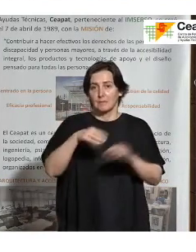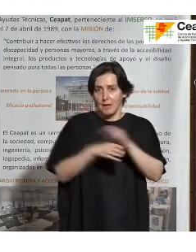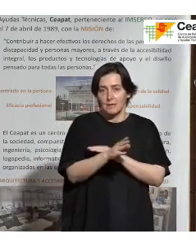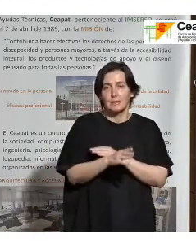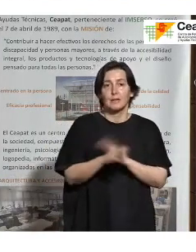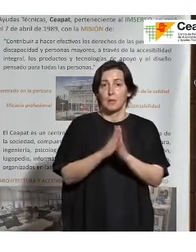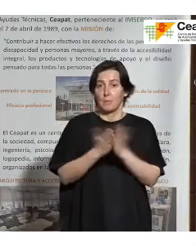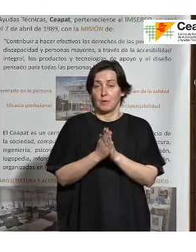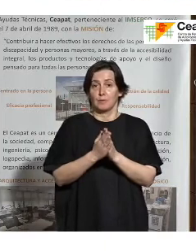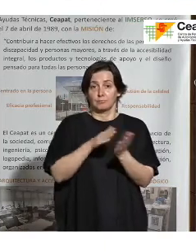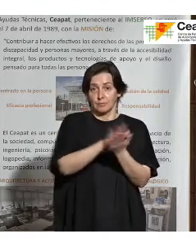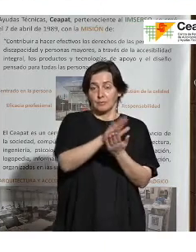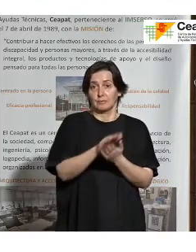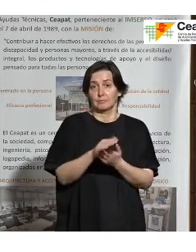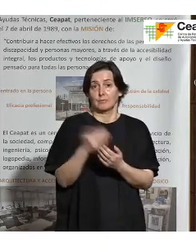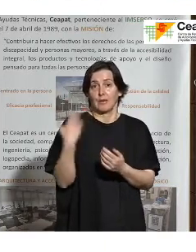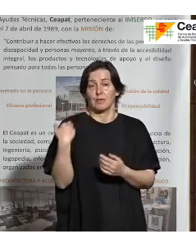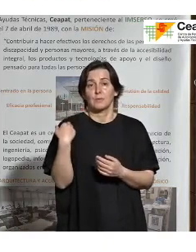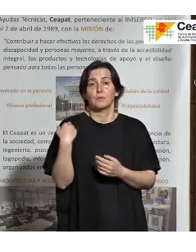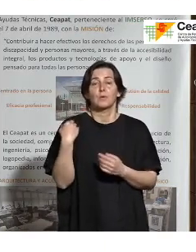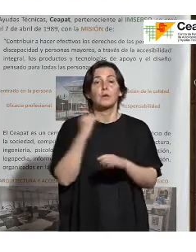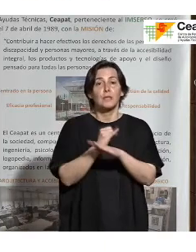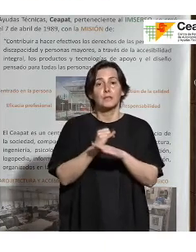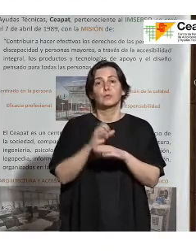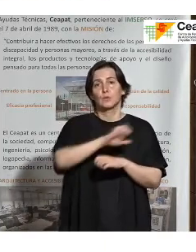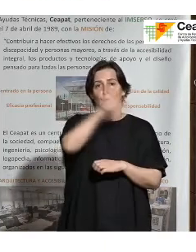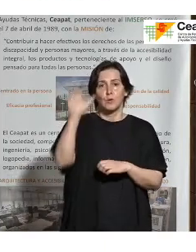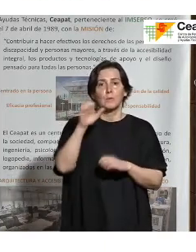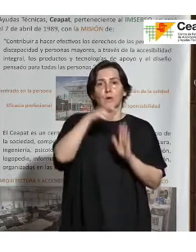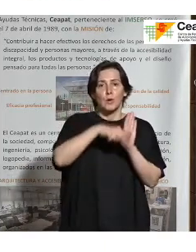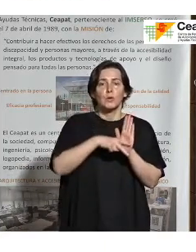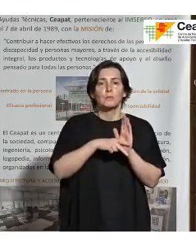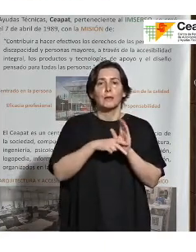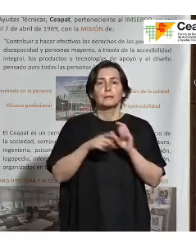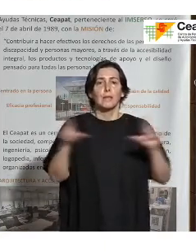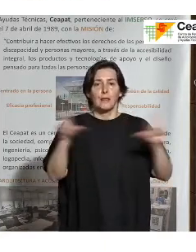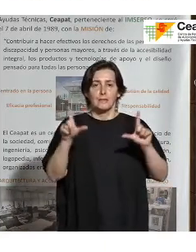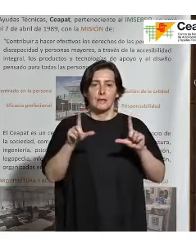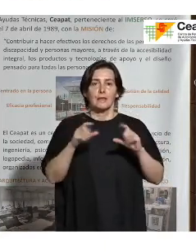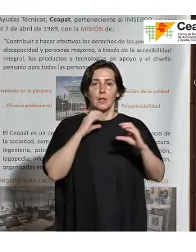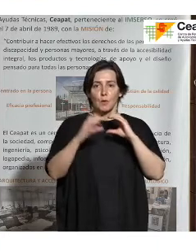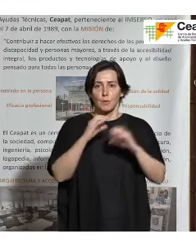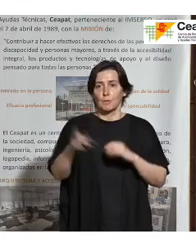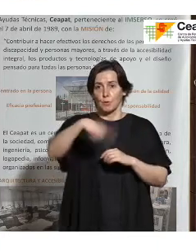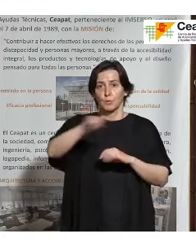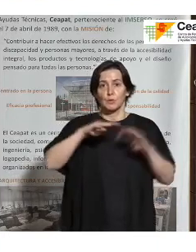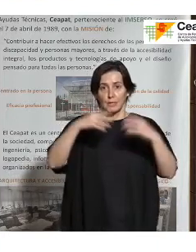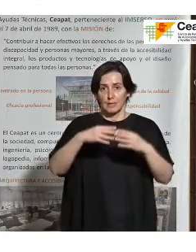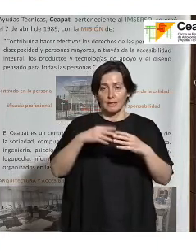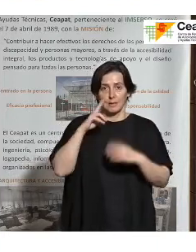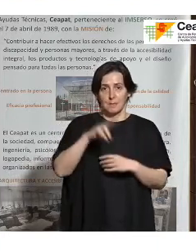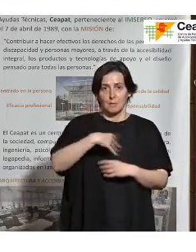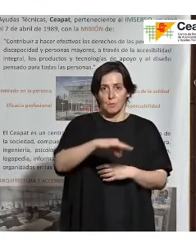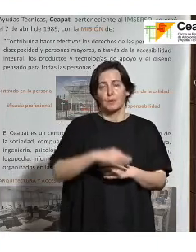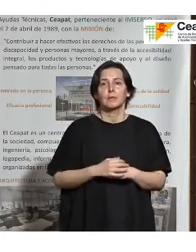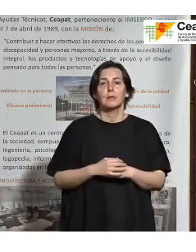acaba de publicar en el Instituto Europeo de Normas de Telecomunicación y que tenéis disponible en internet y en, bueno, como la